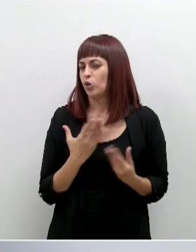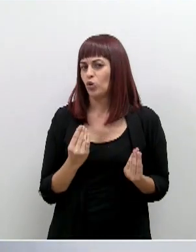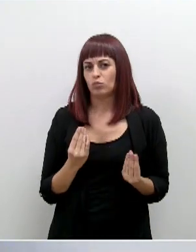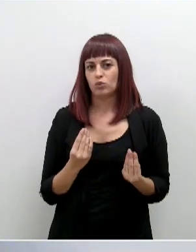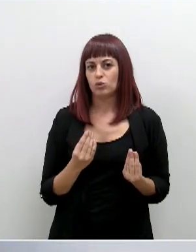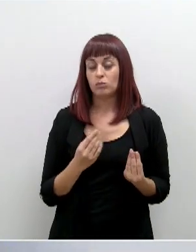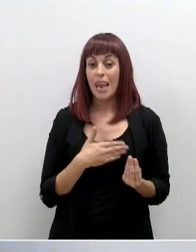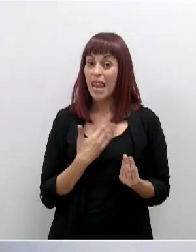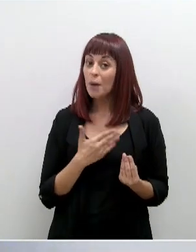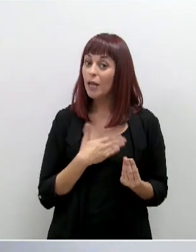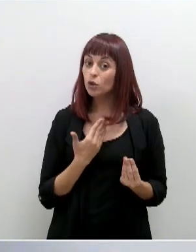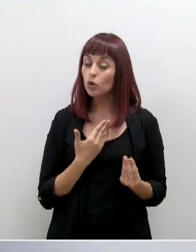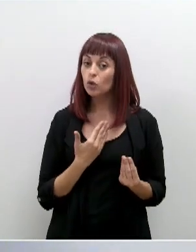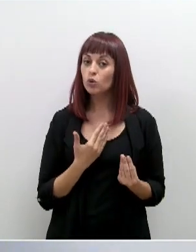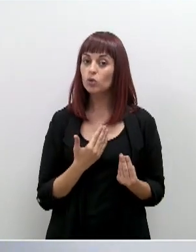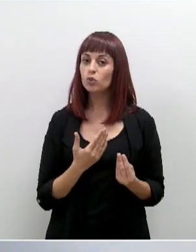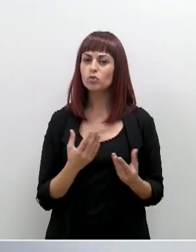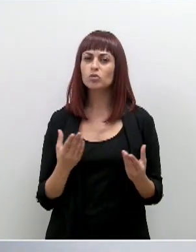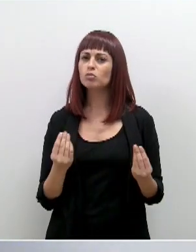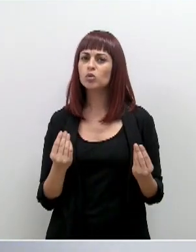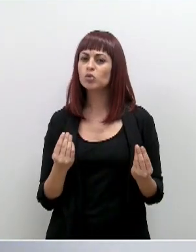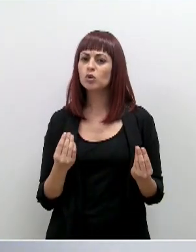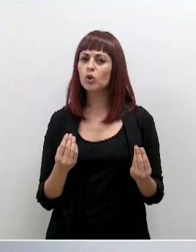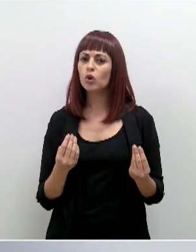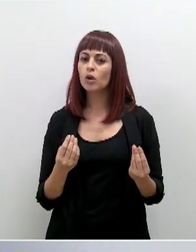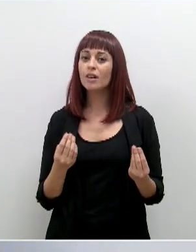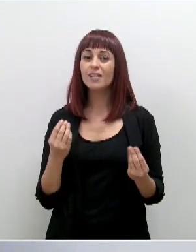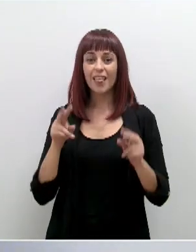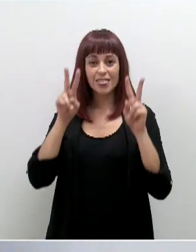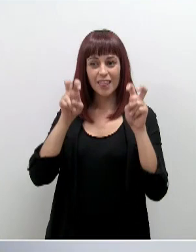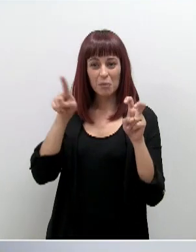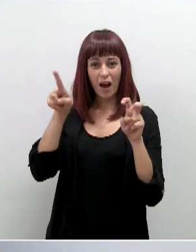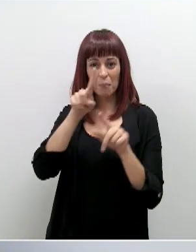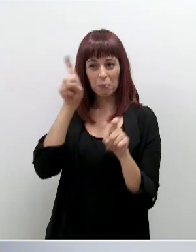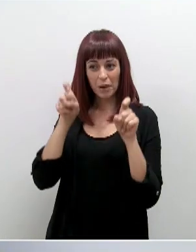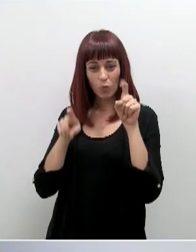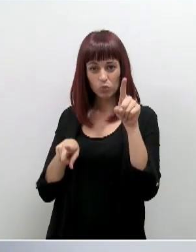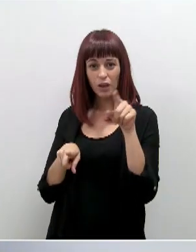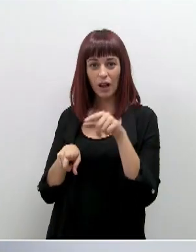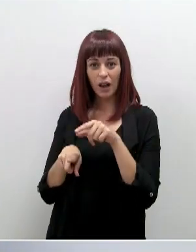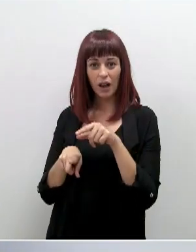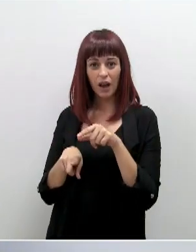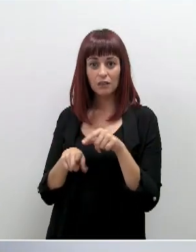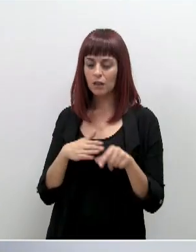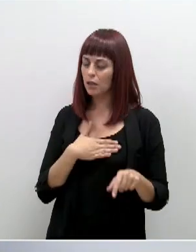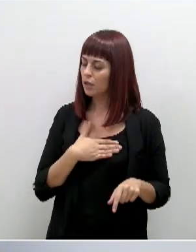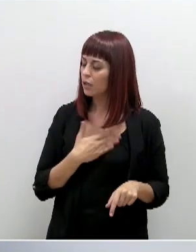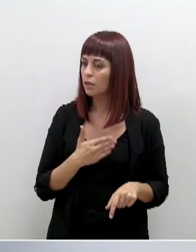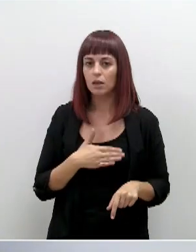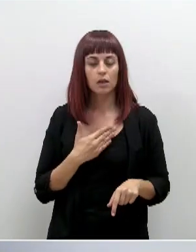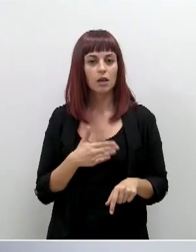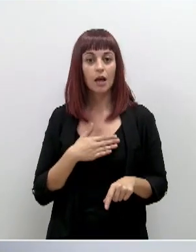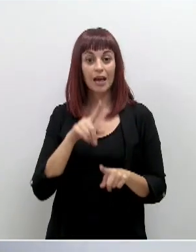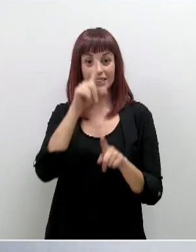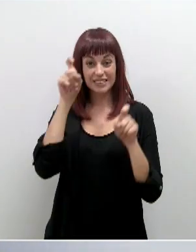lamento profundamente que esa cuestión pueda servir, lamento profundamente que esa